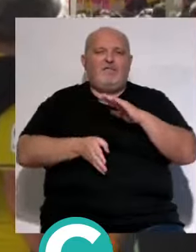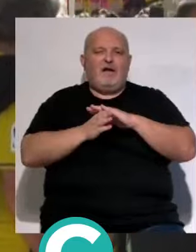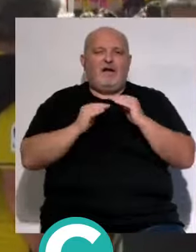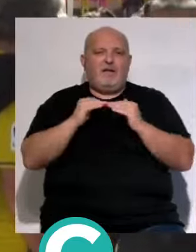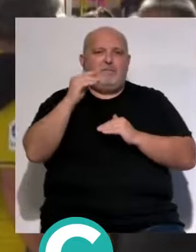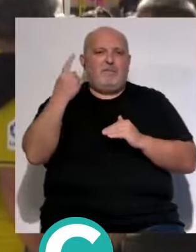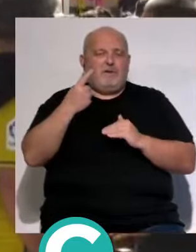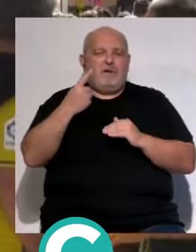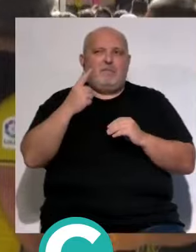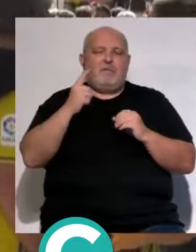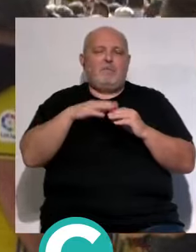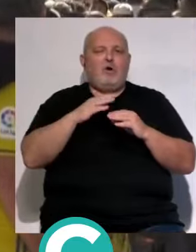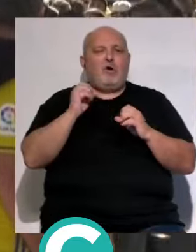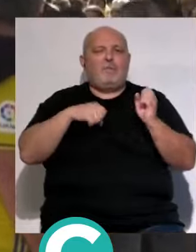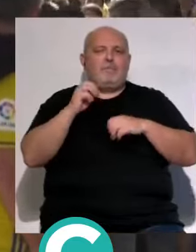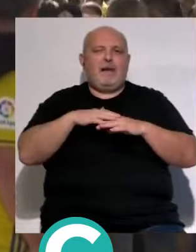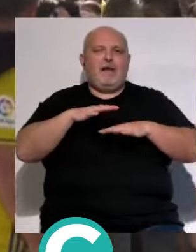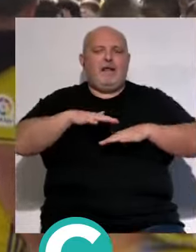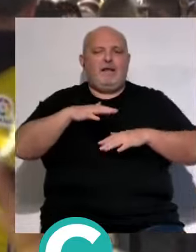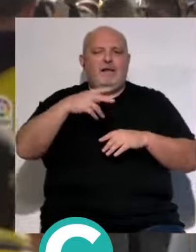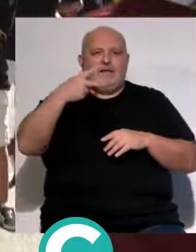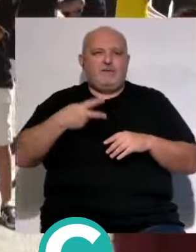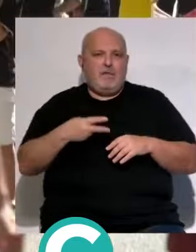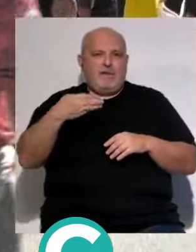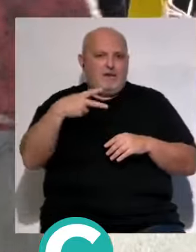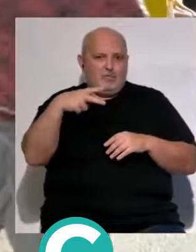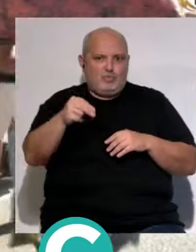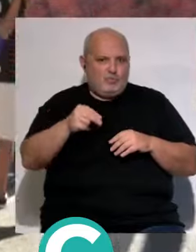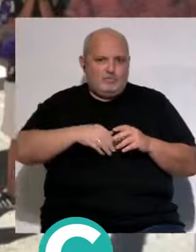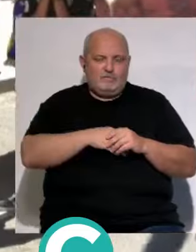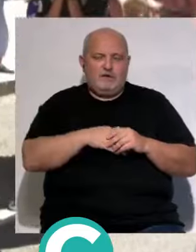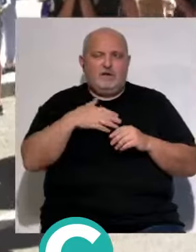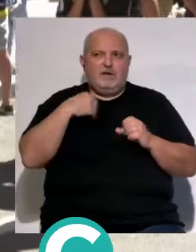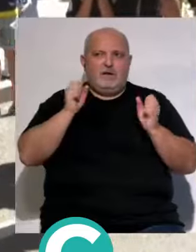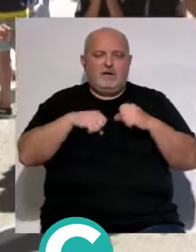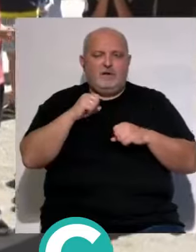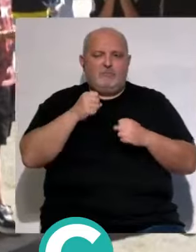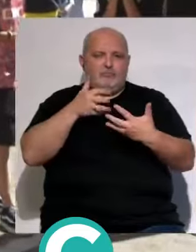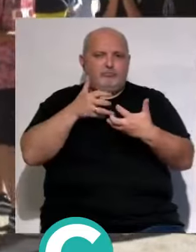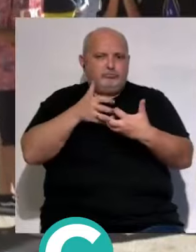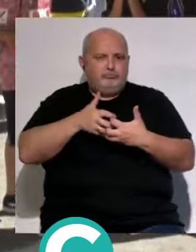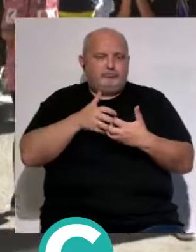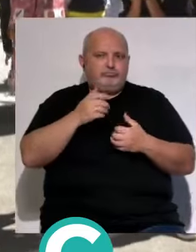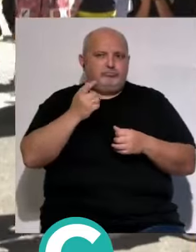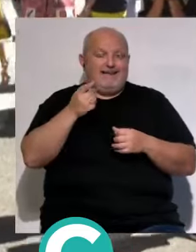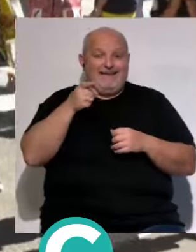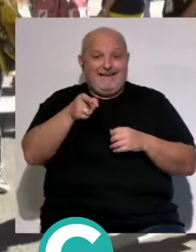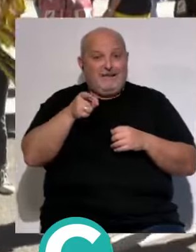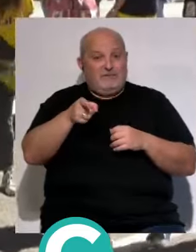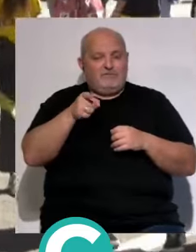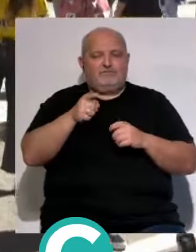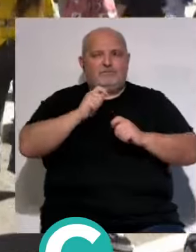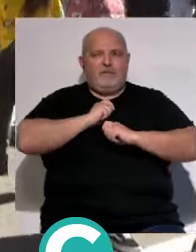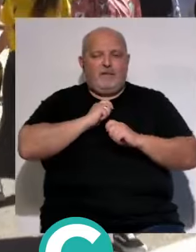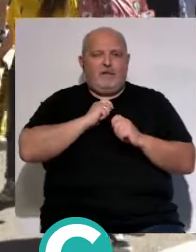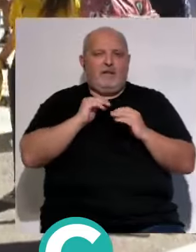no competir por estar para bajar a primera red yo quiero que el equipo compita que dé la cara y eso creo que te va a